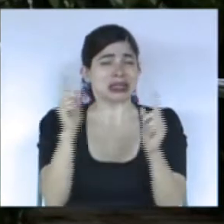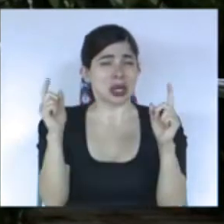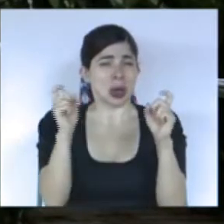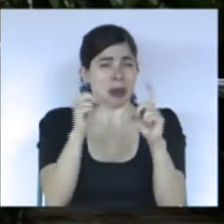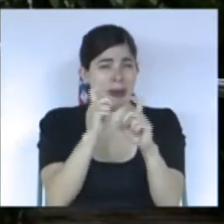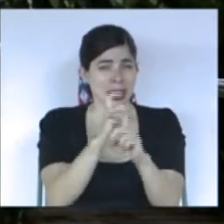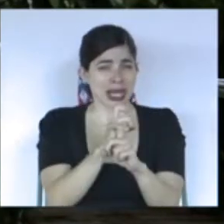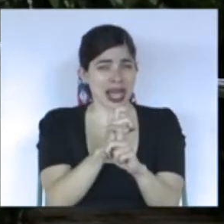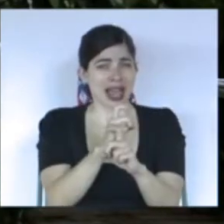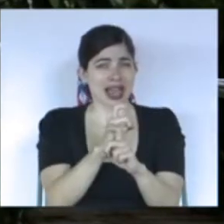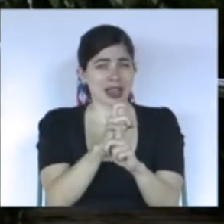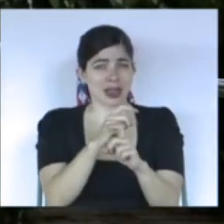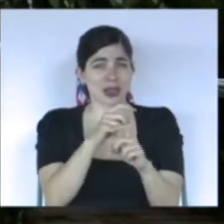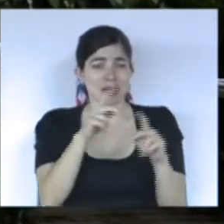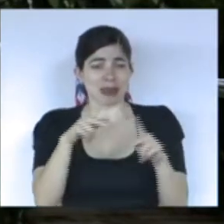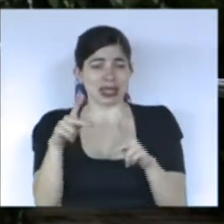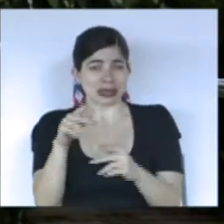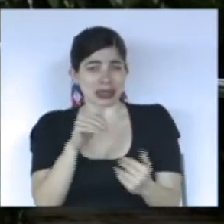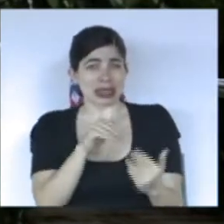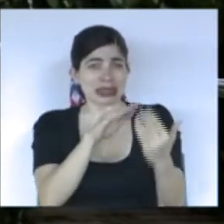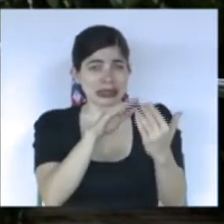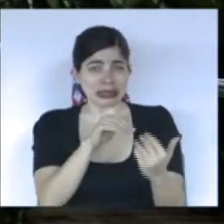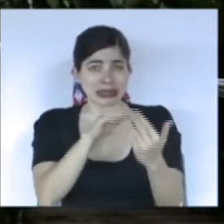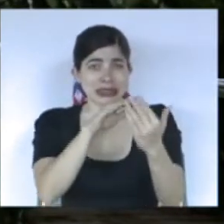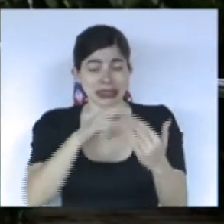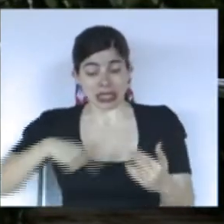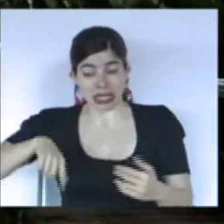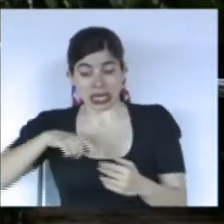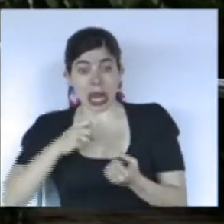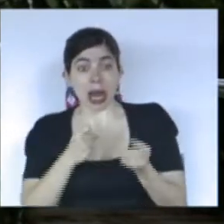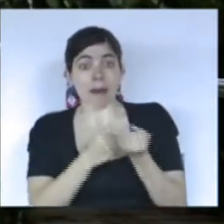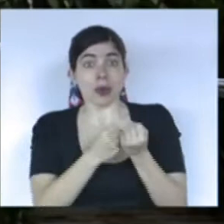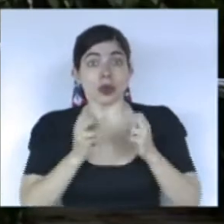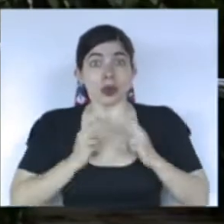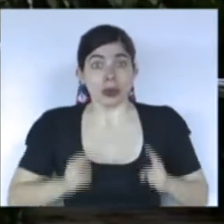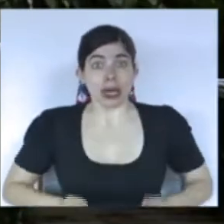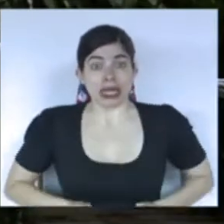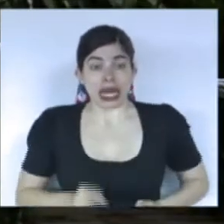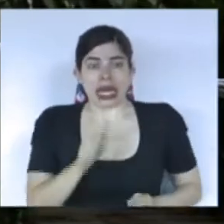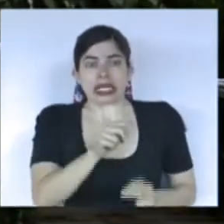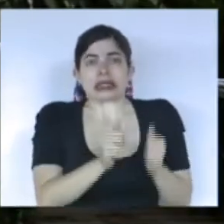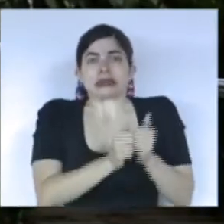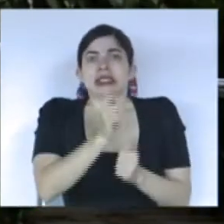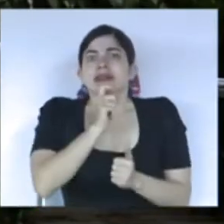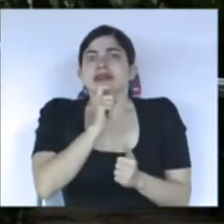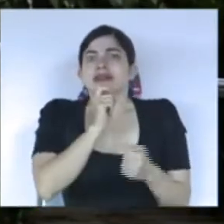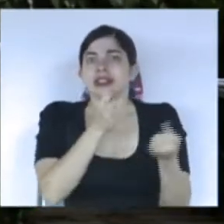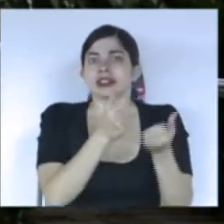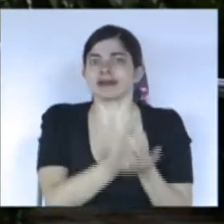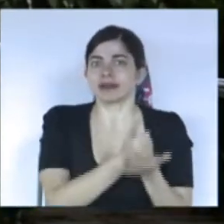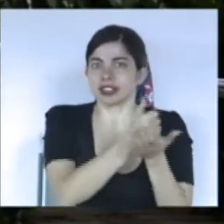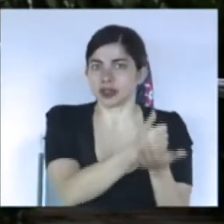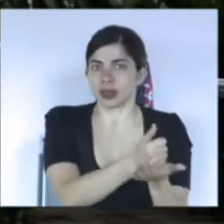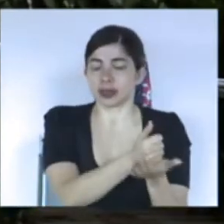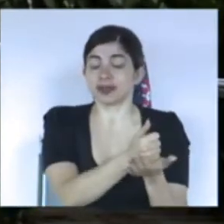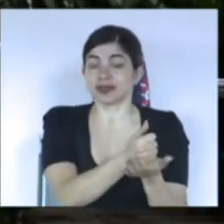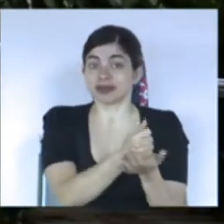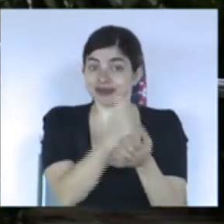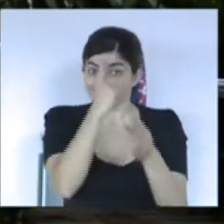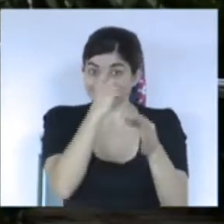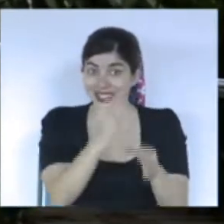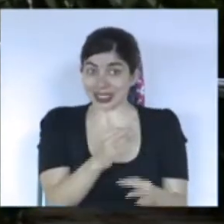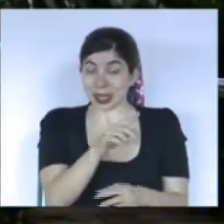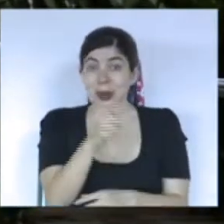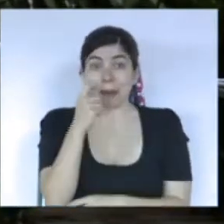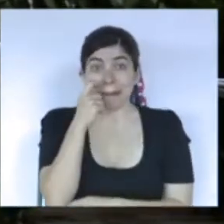que debemos enfrentar desde la asistencia humanitaria. Y justo la decisión de don